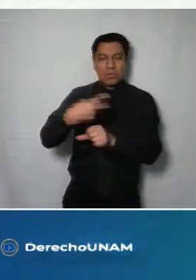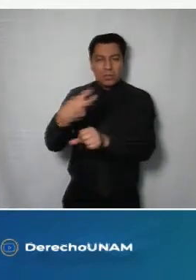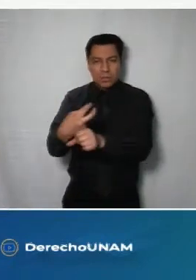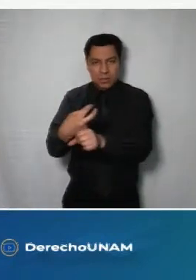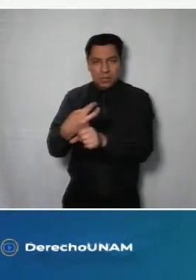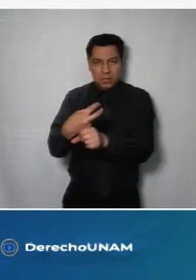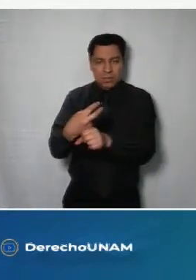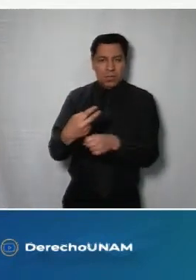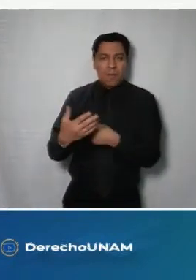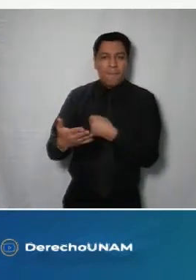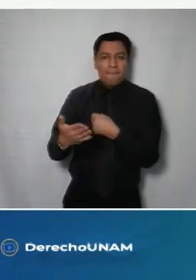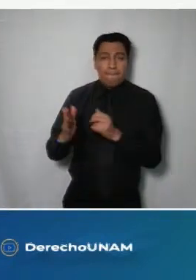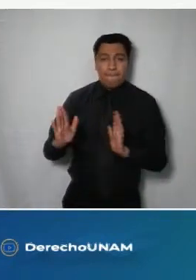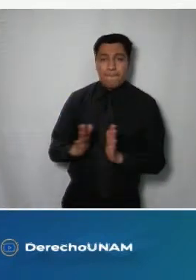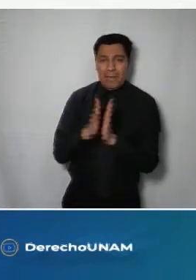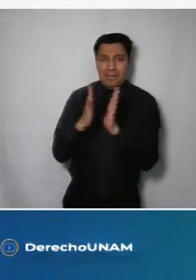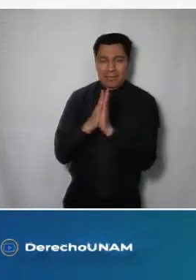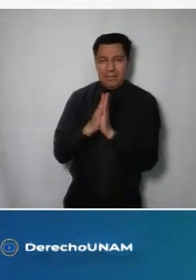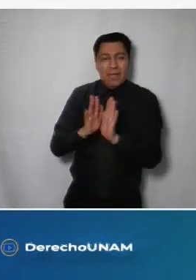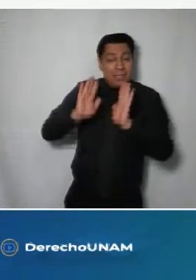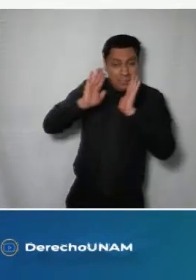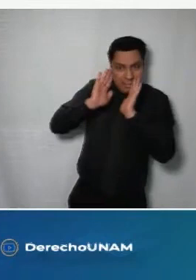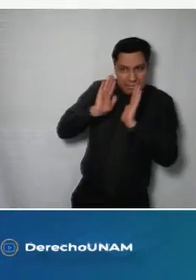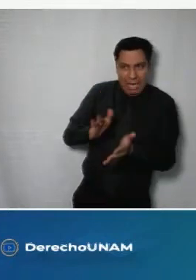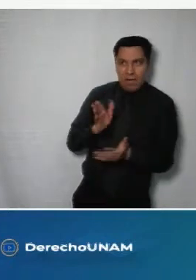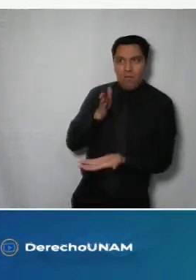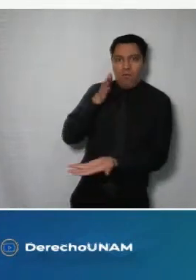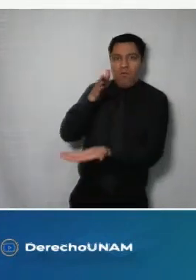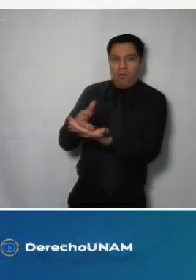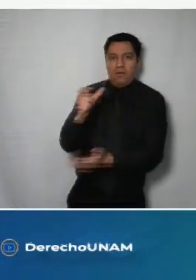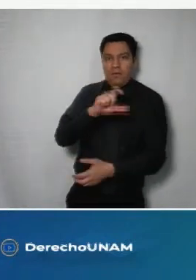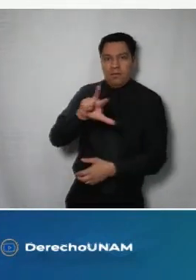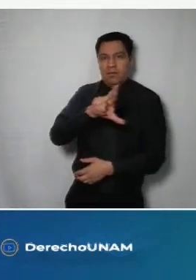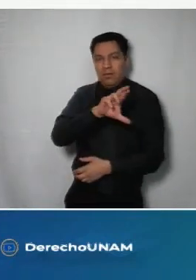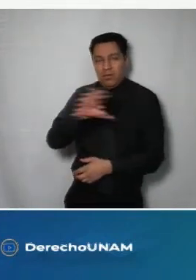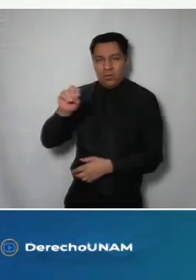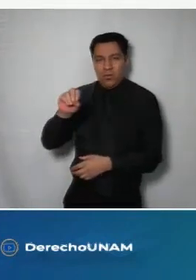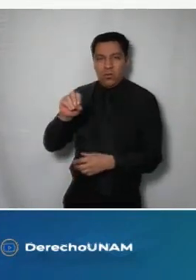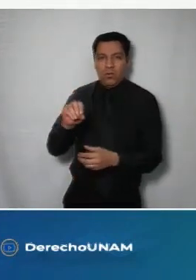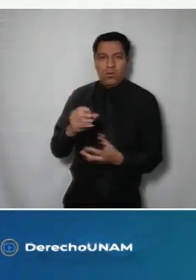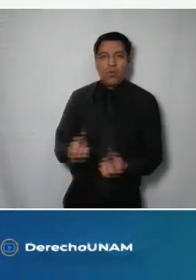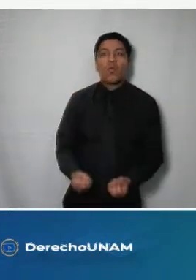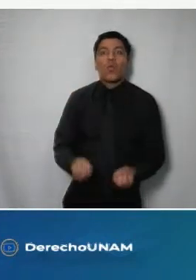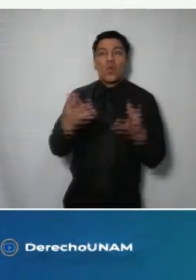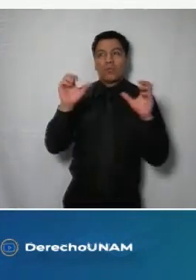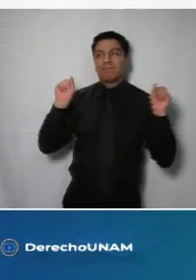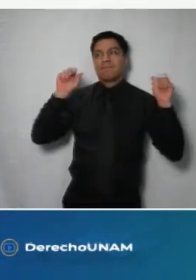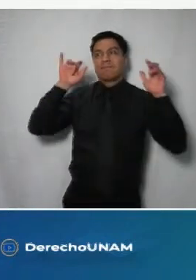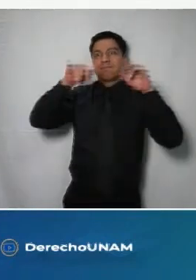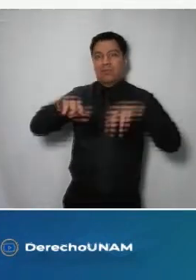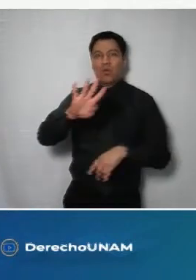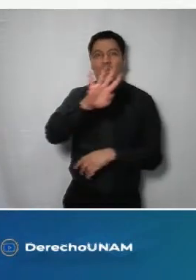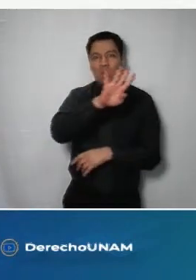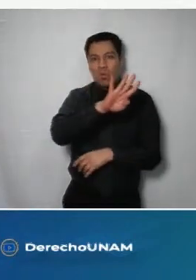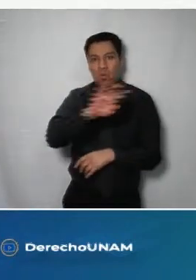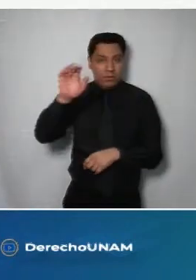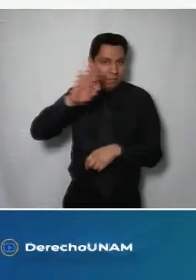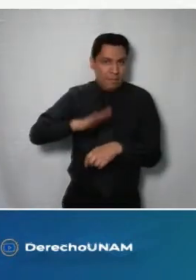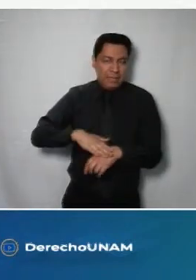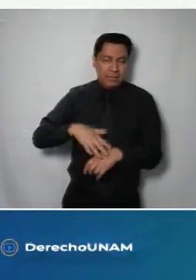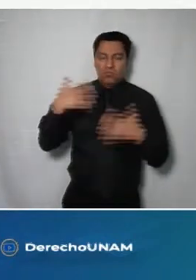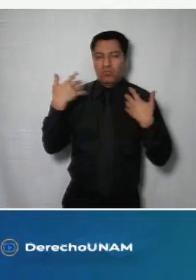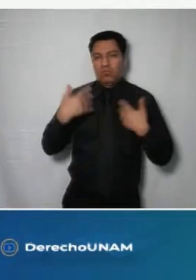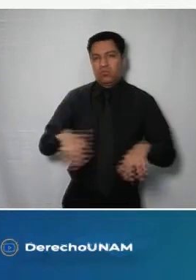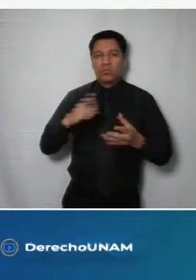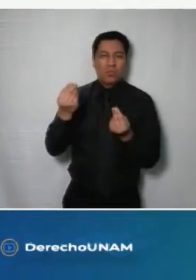participación de alrededor de 400 asistentes en dicha conferencia magistral entonces muy agradecidos por la oportunidad Alidaib